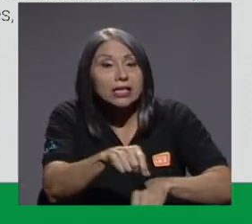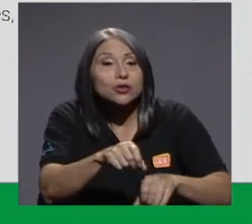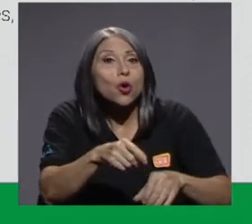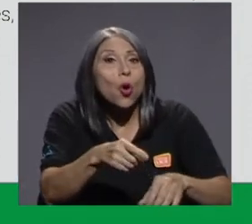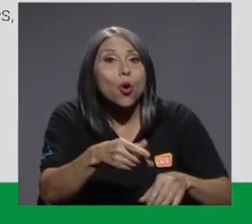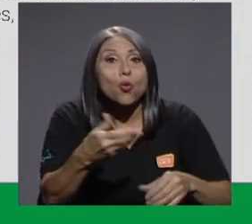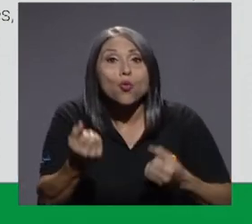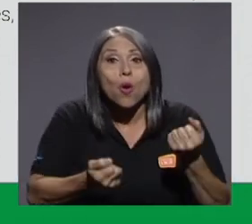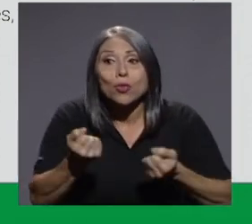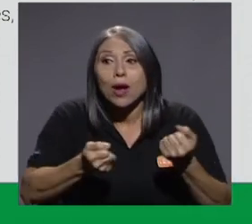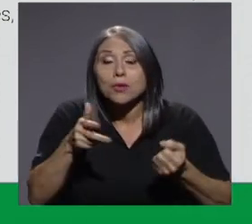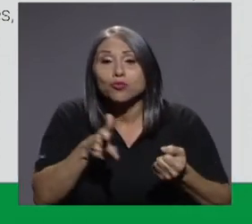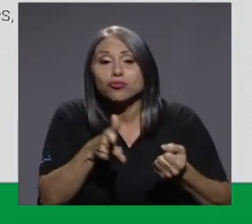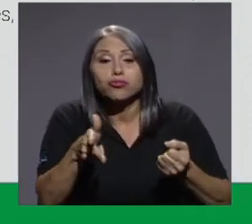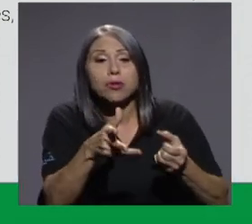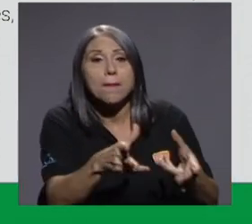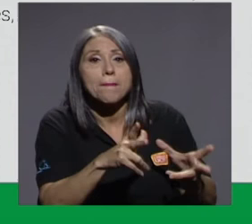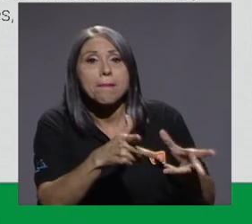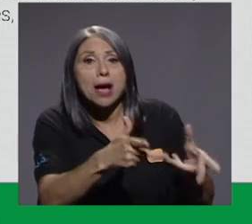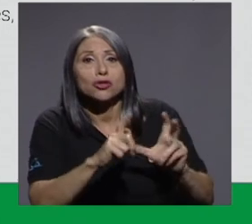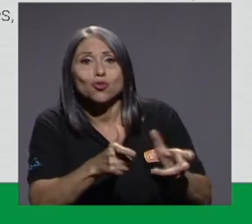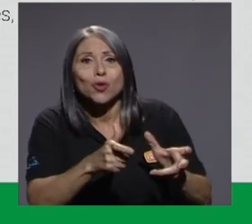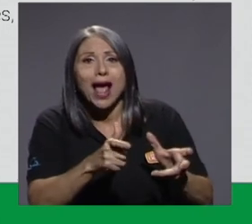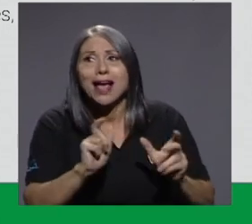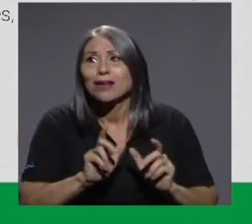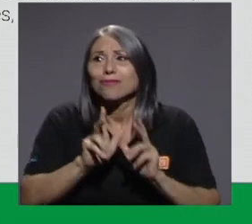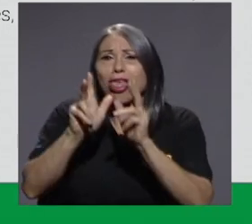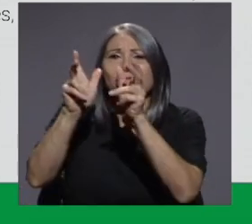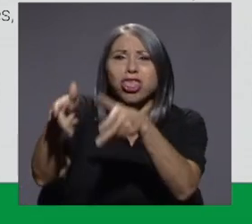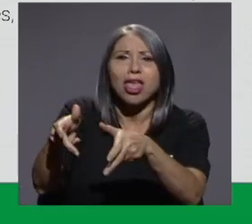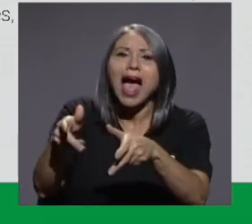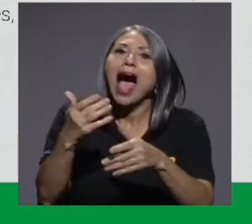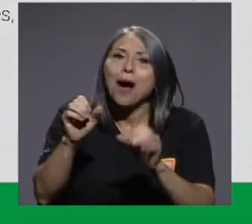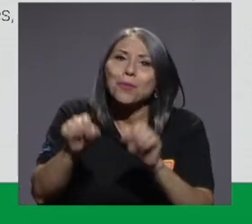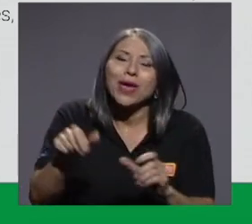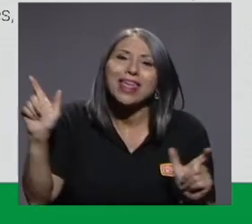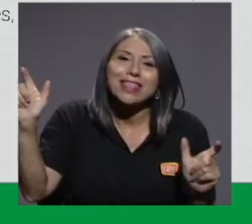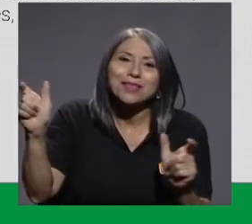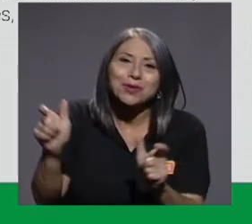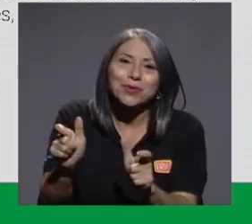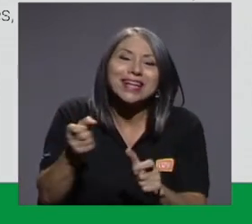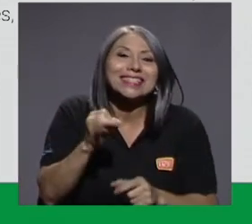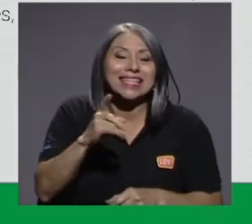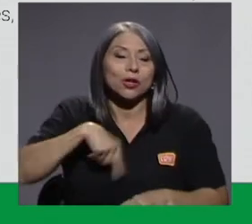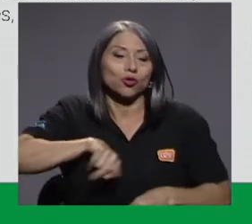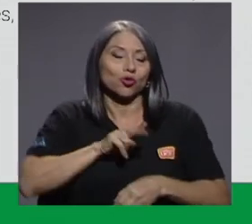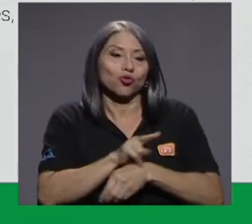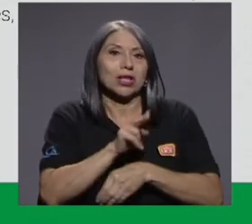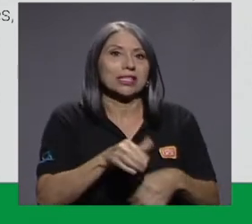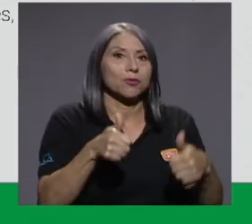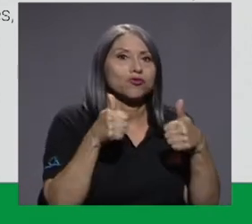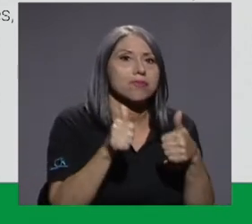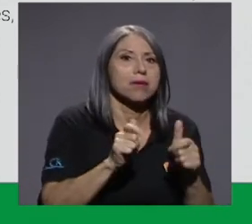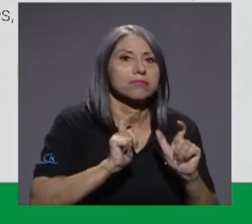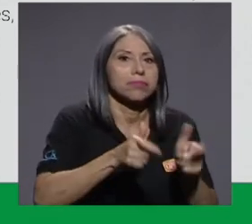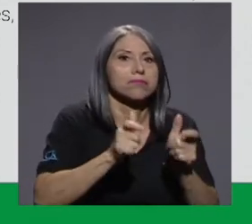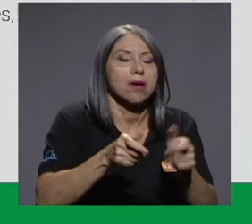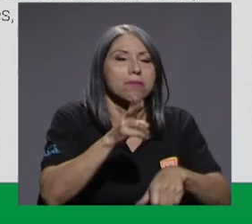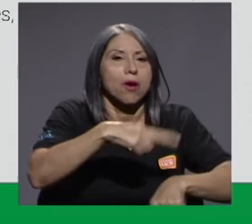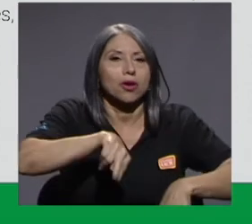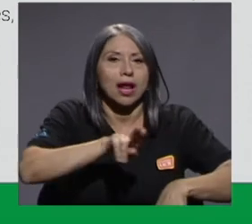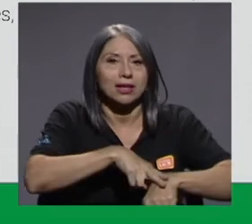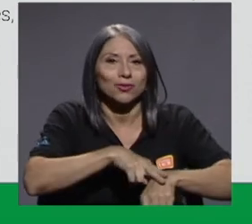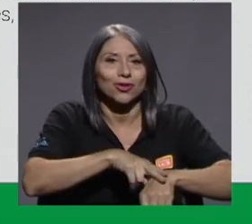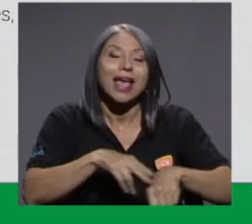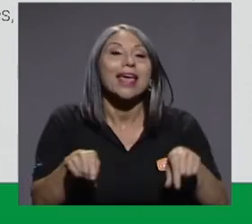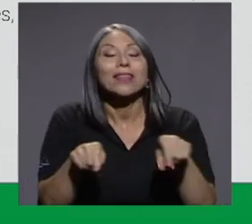van a los botaderos y podríamos disminuir la contaminación que estos producen. Además de que los residuos orgánicos, los